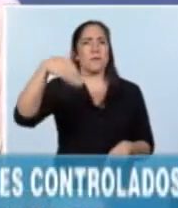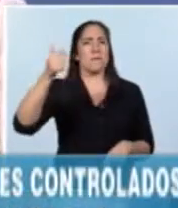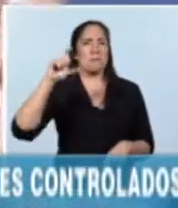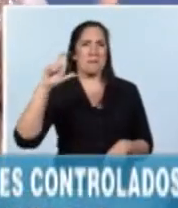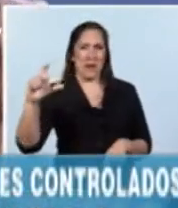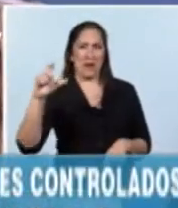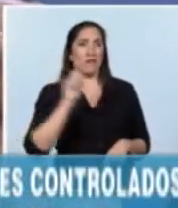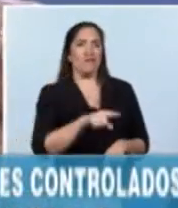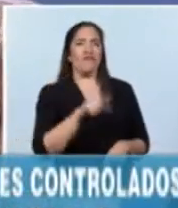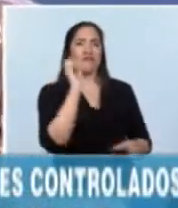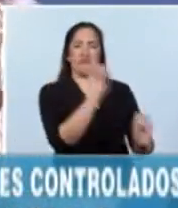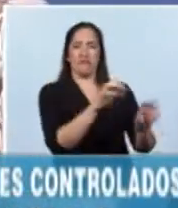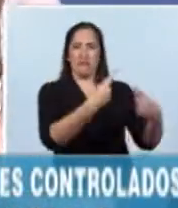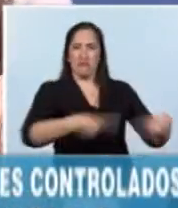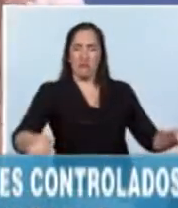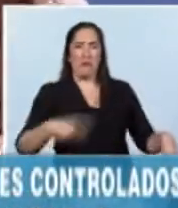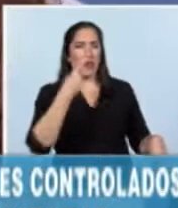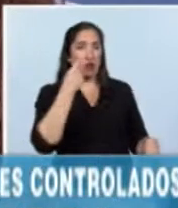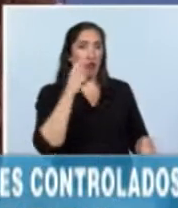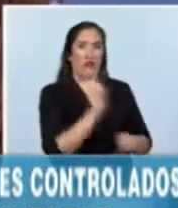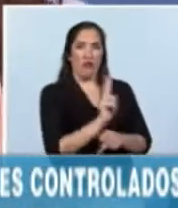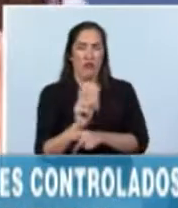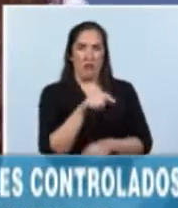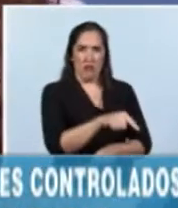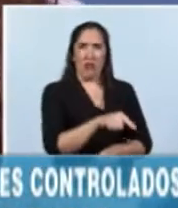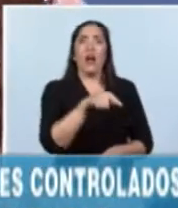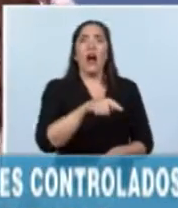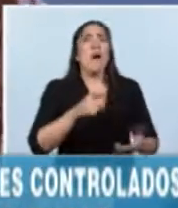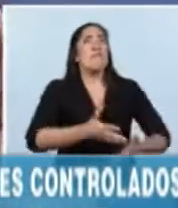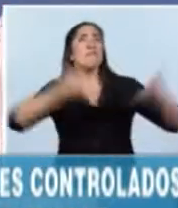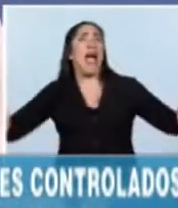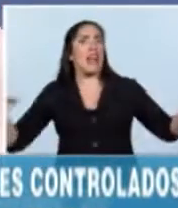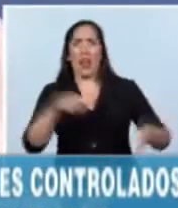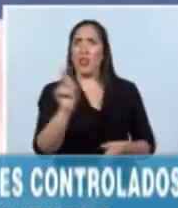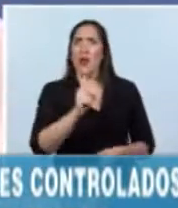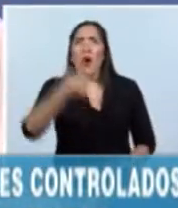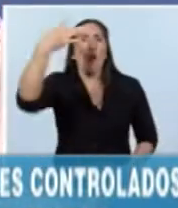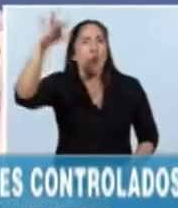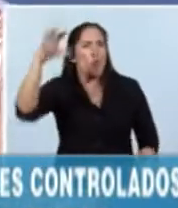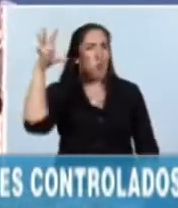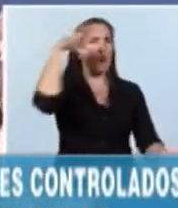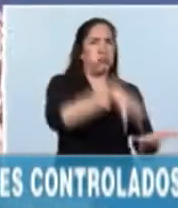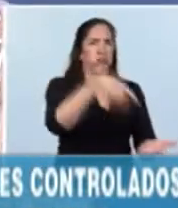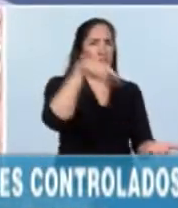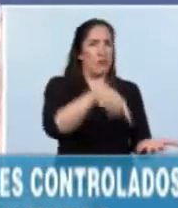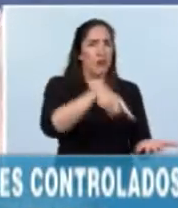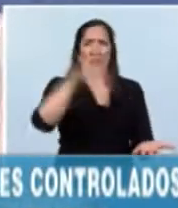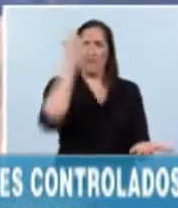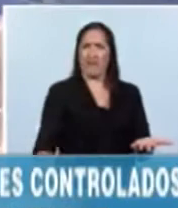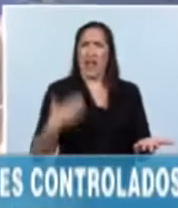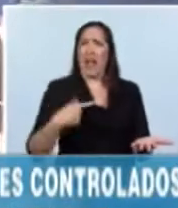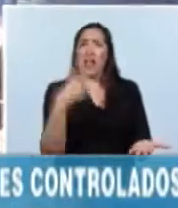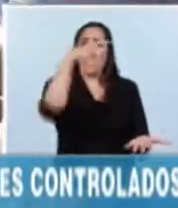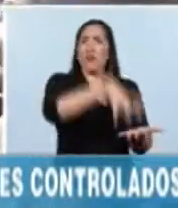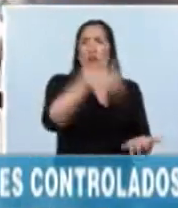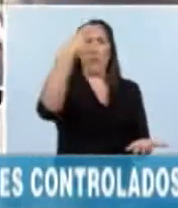el más grande, es el único, el único banco en todo el país